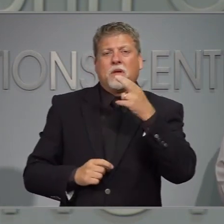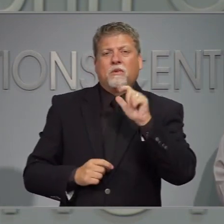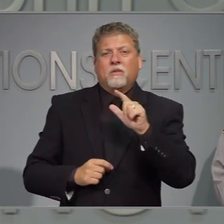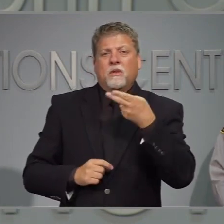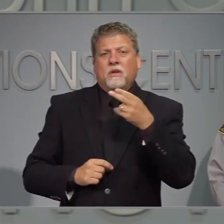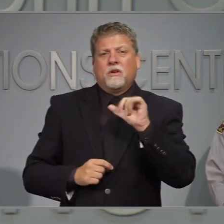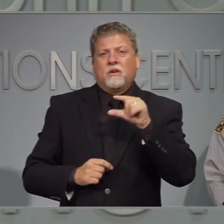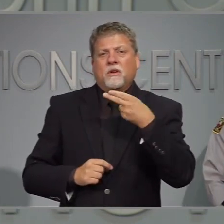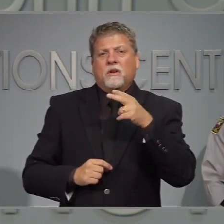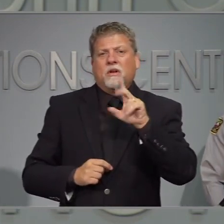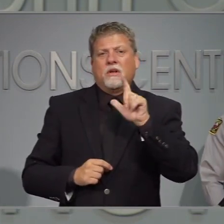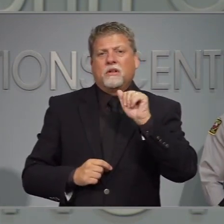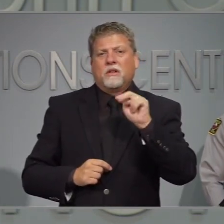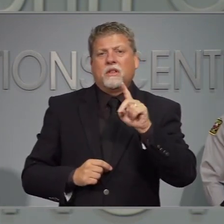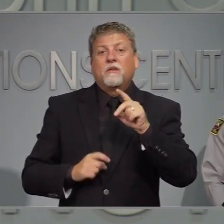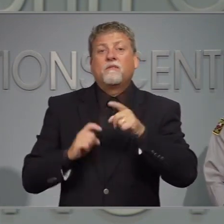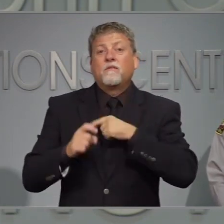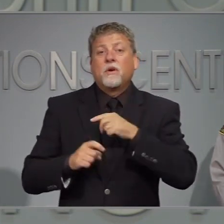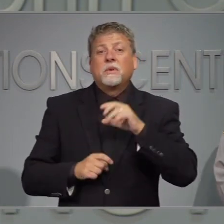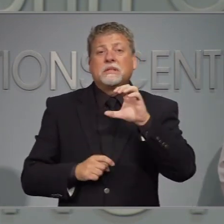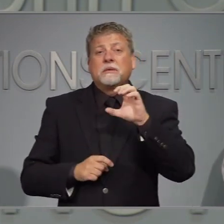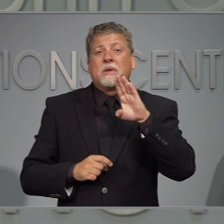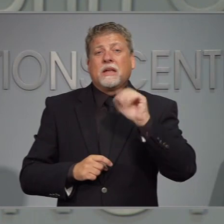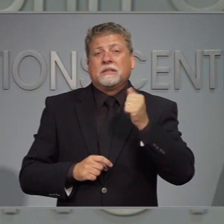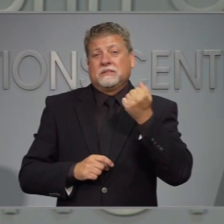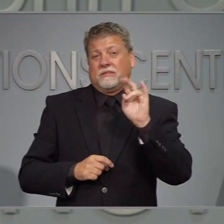Maiko Jaime en civiles de ventín.